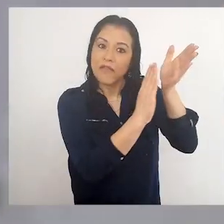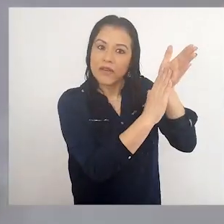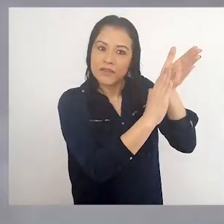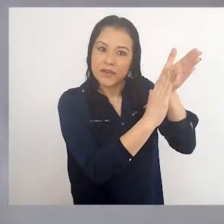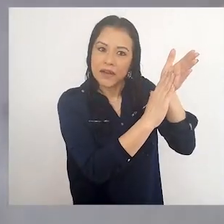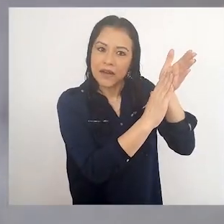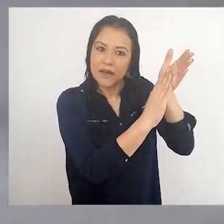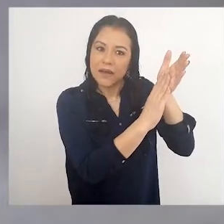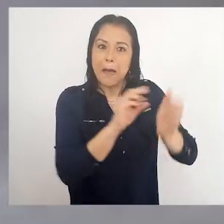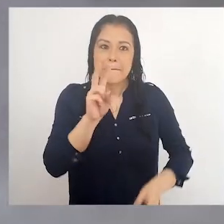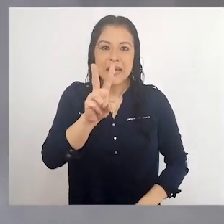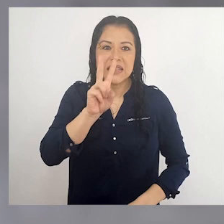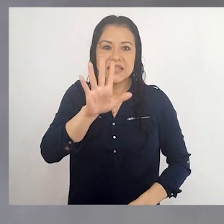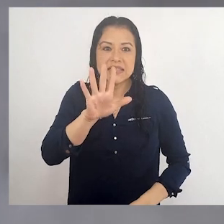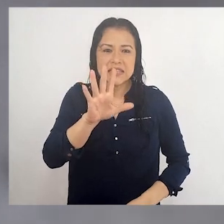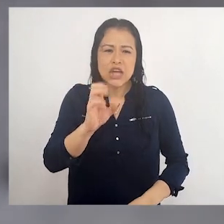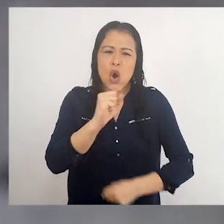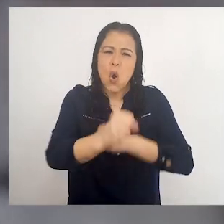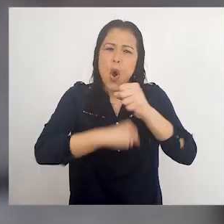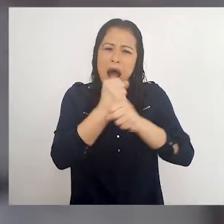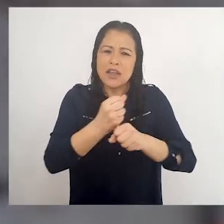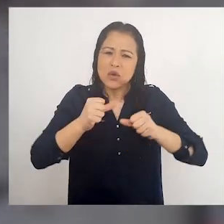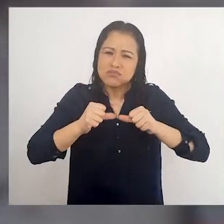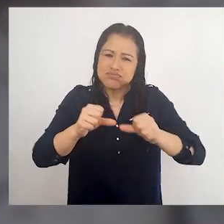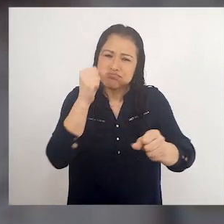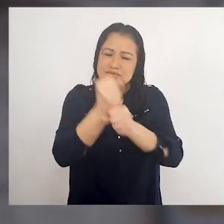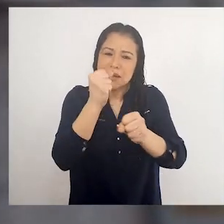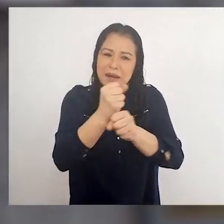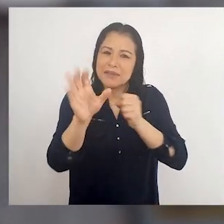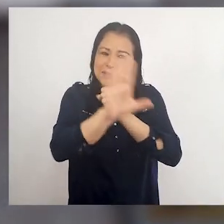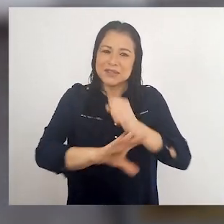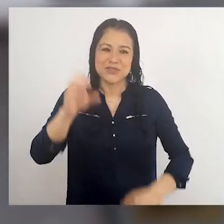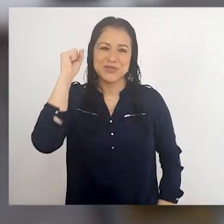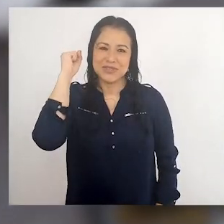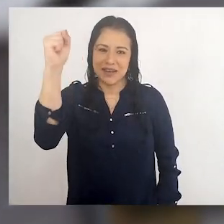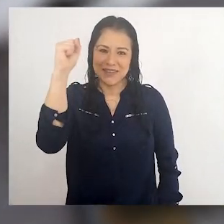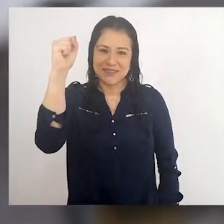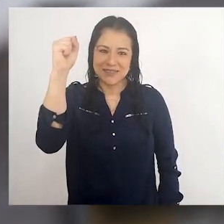Defensoría del Pueblo 25 años en acción por tus derechos